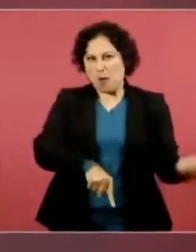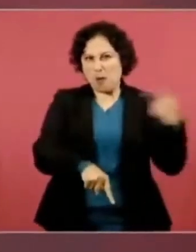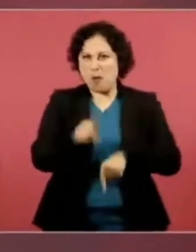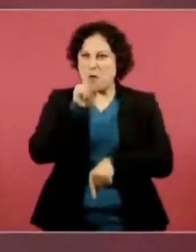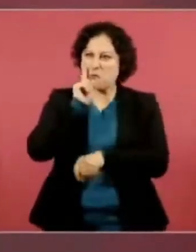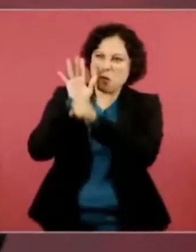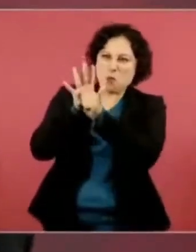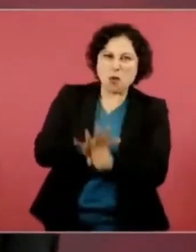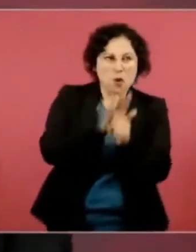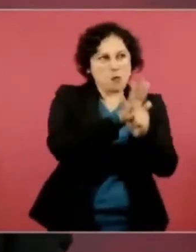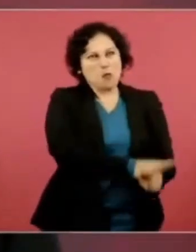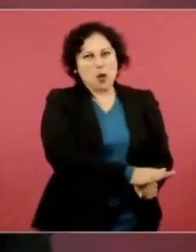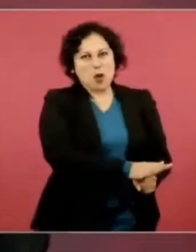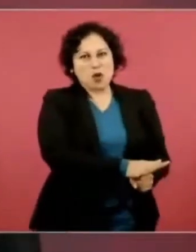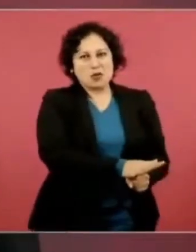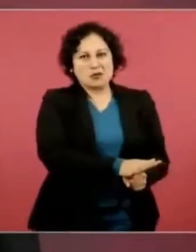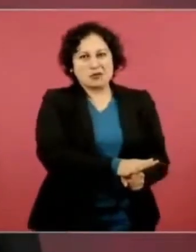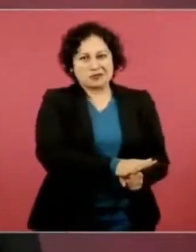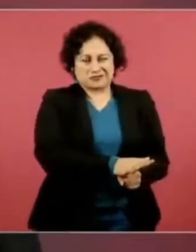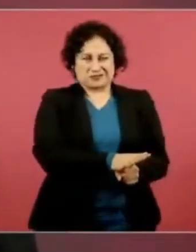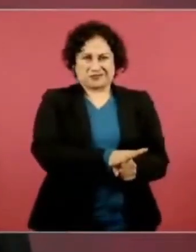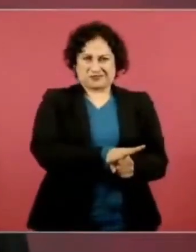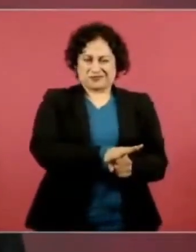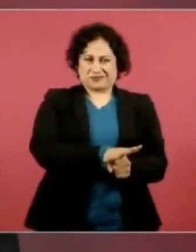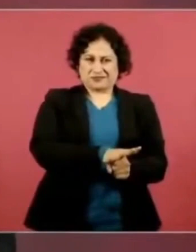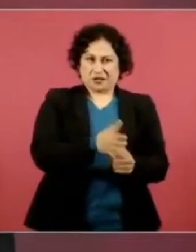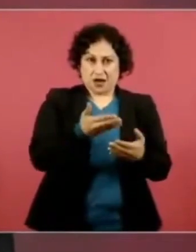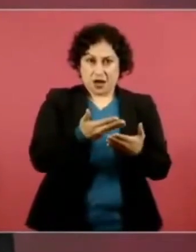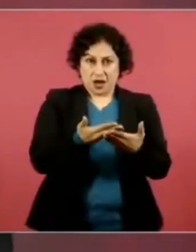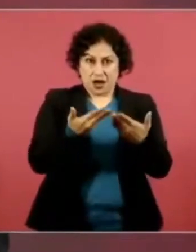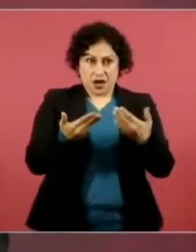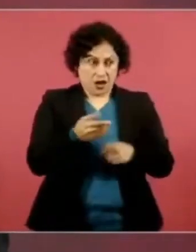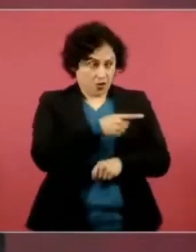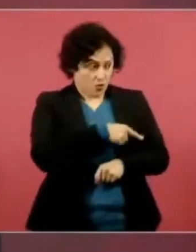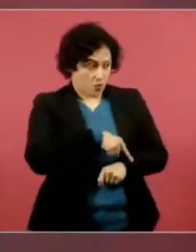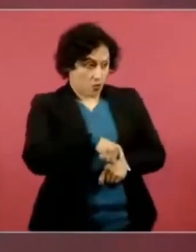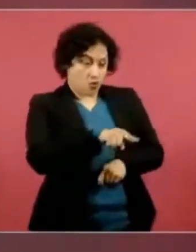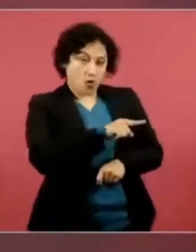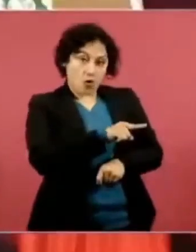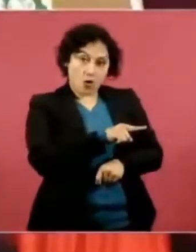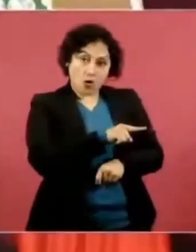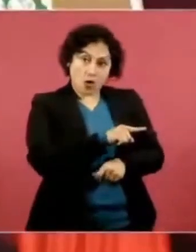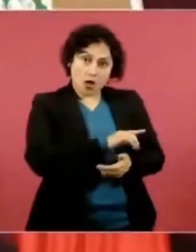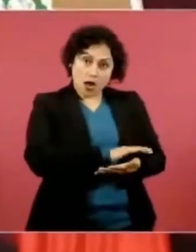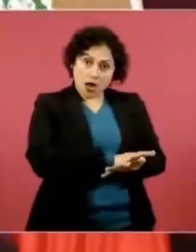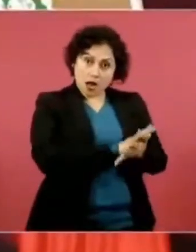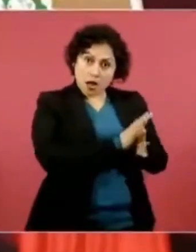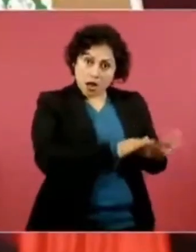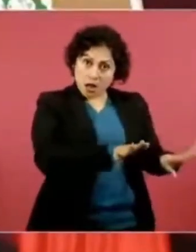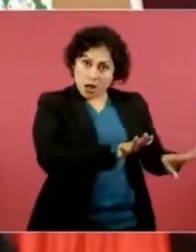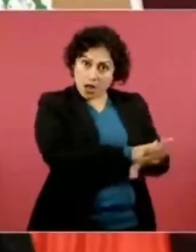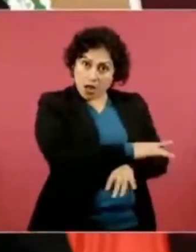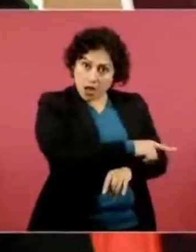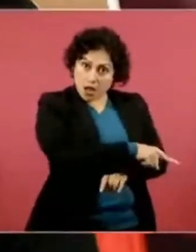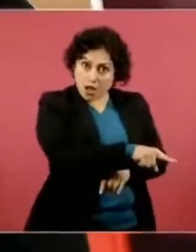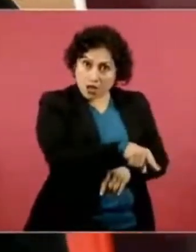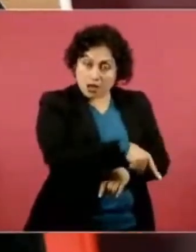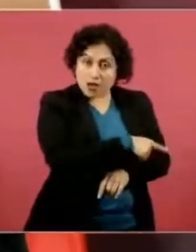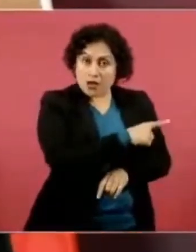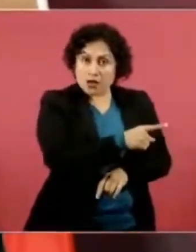ahora se convierten en los paladines en los que nos quieren